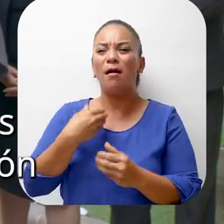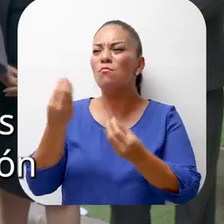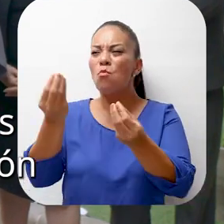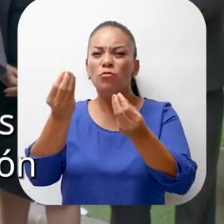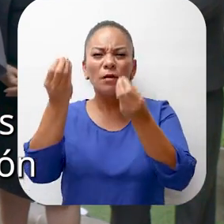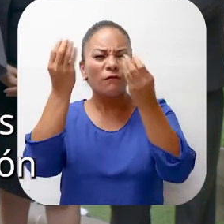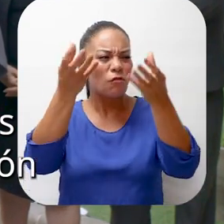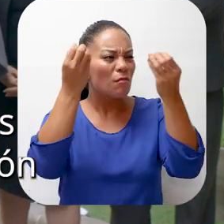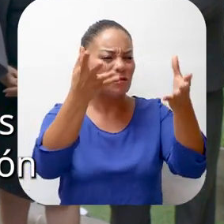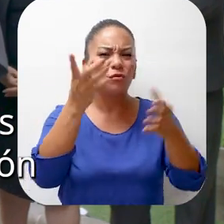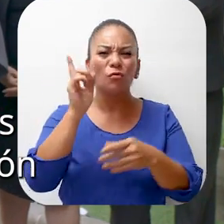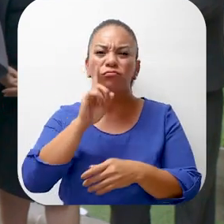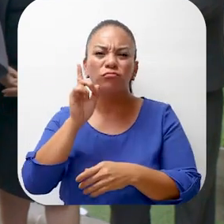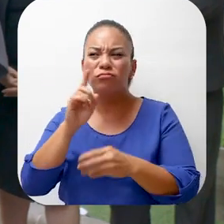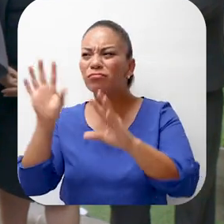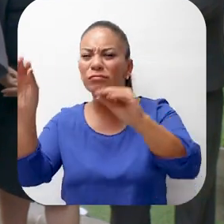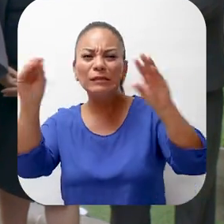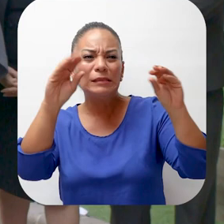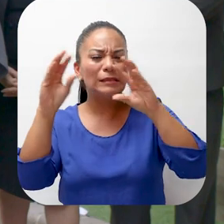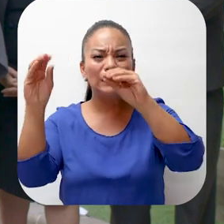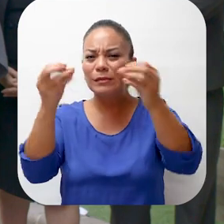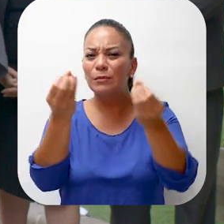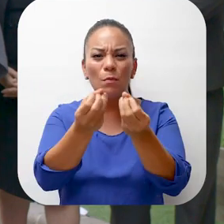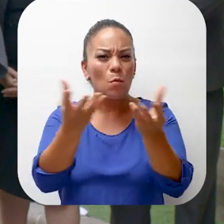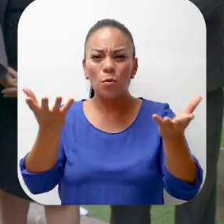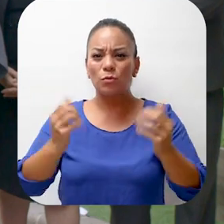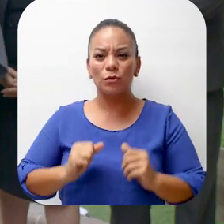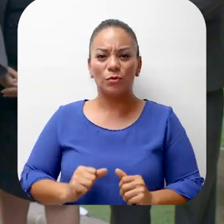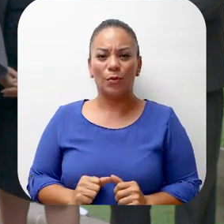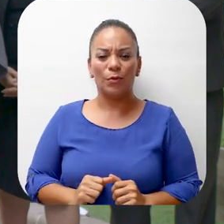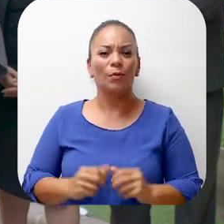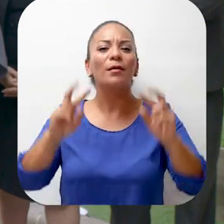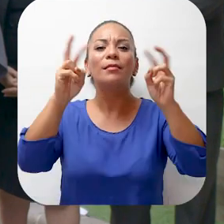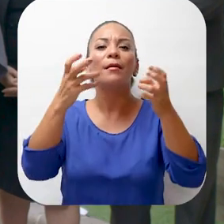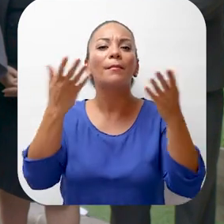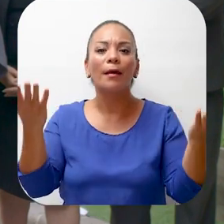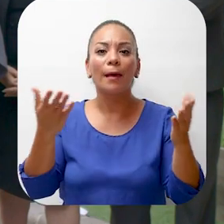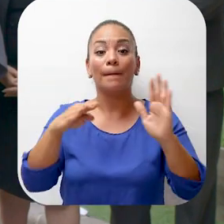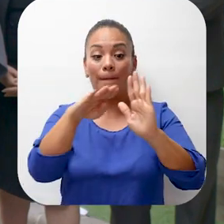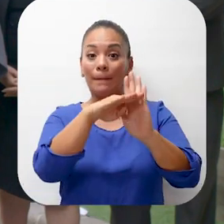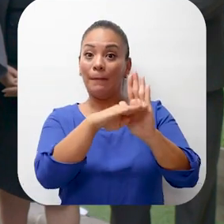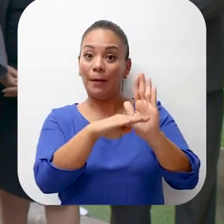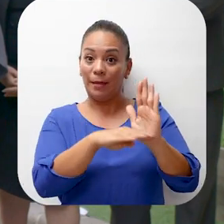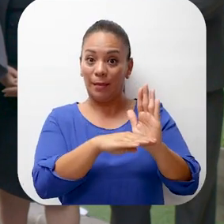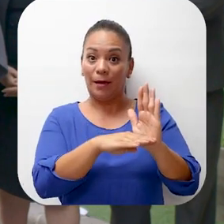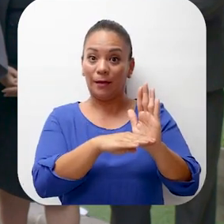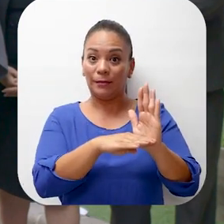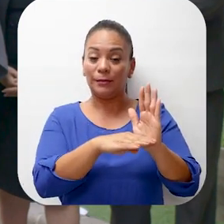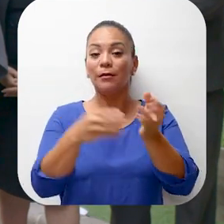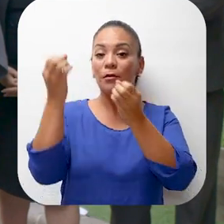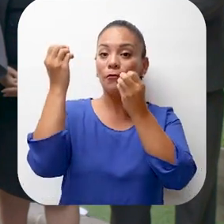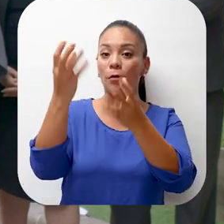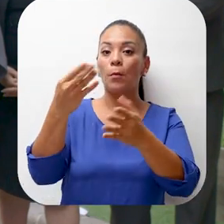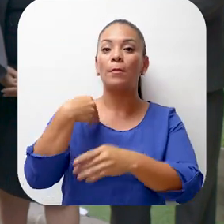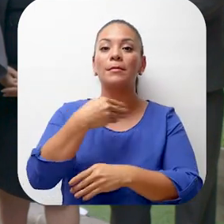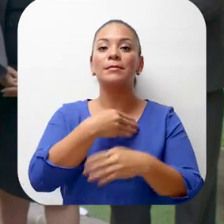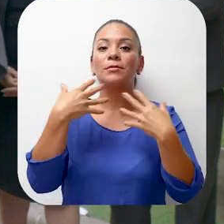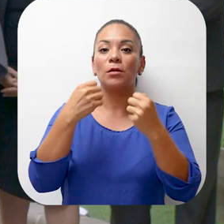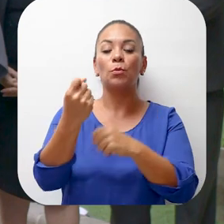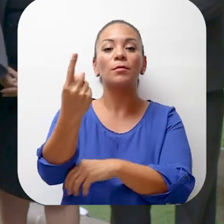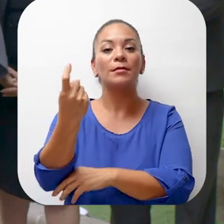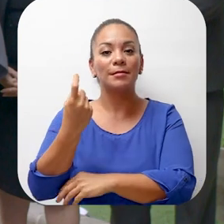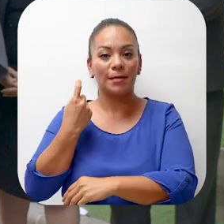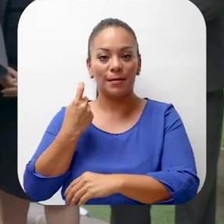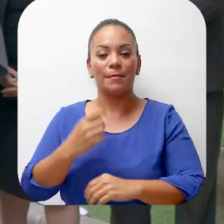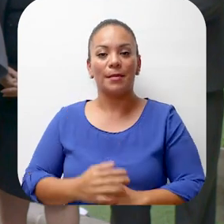mucho ruido y mucha información falsa y demasiada especulación sobre las medidas que anunció el